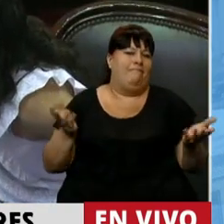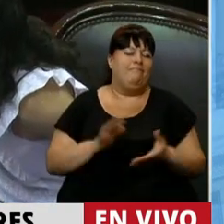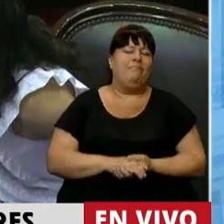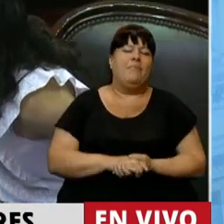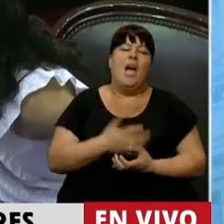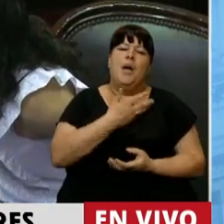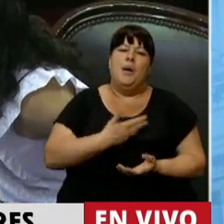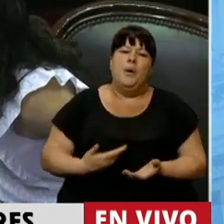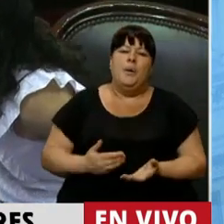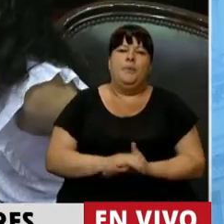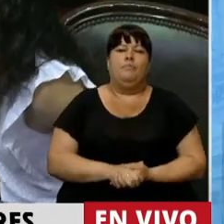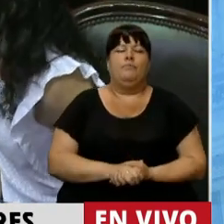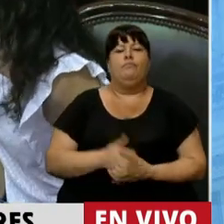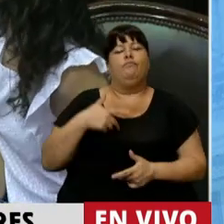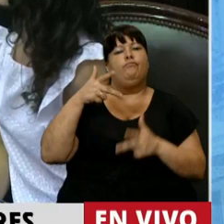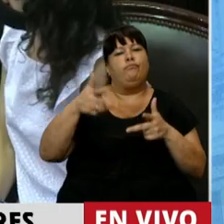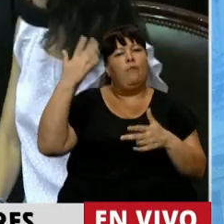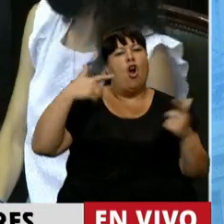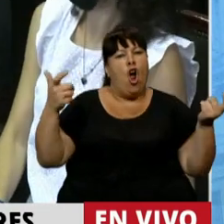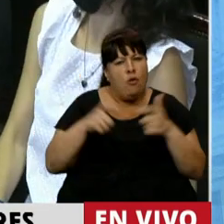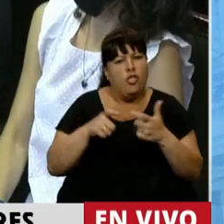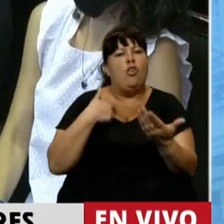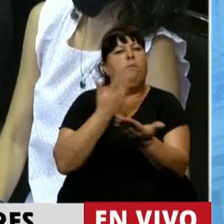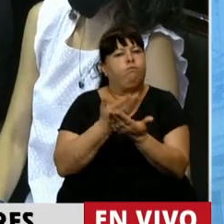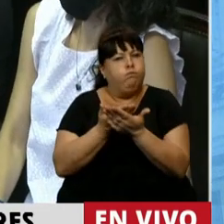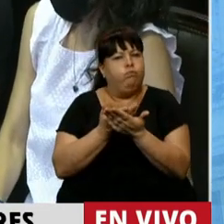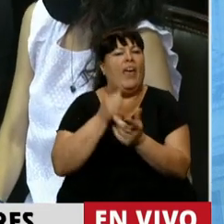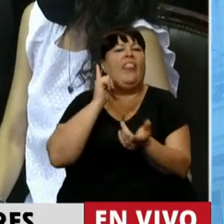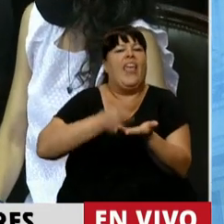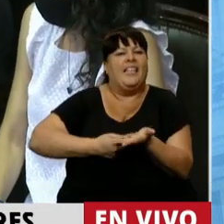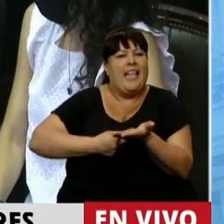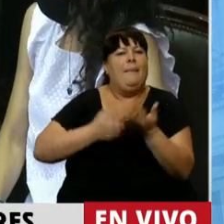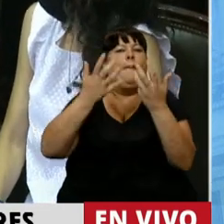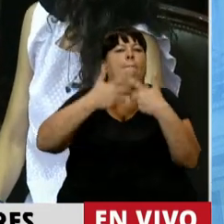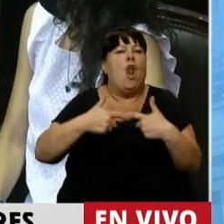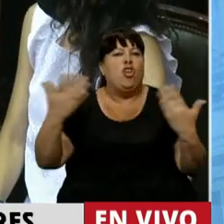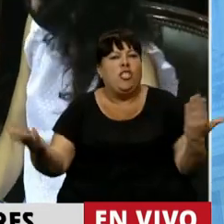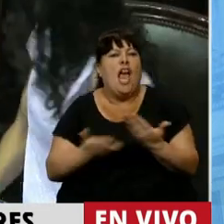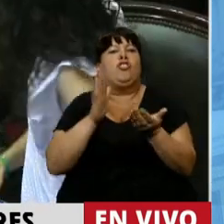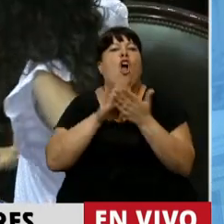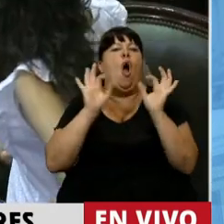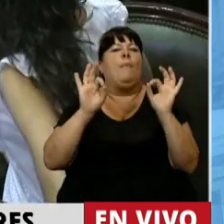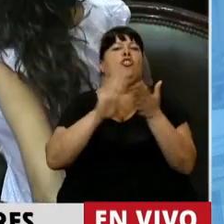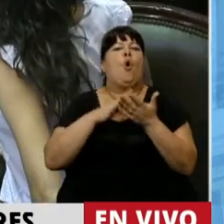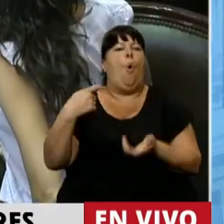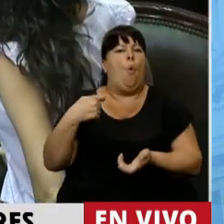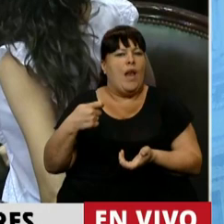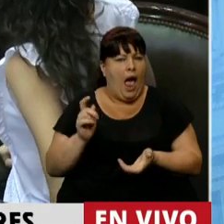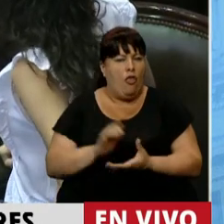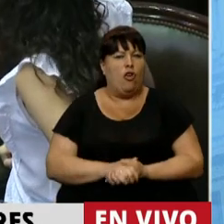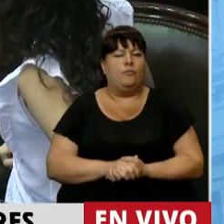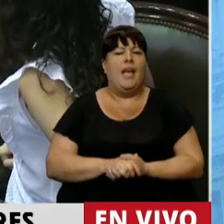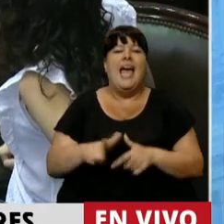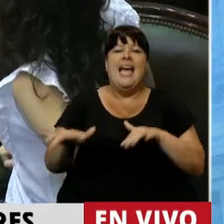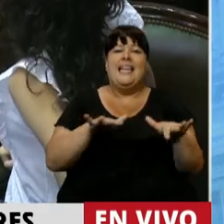Entonces, Presidente, hemos dicho en las comisiones y hemos planteado en nuestro dictamen con un proyecto integral sobre las jubilaciones que